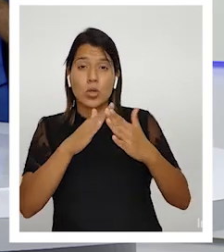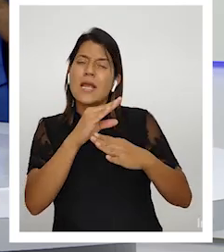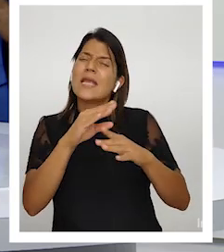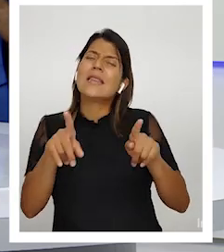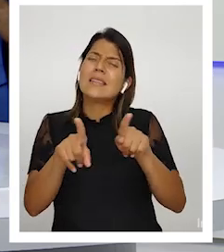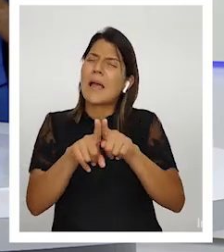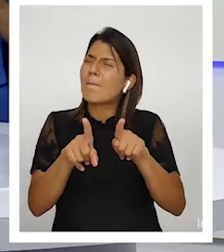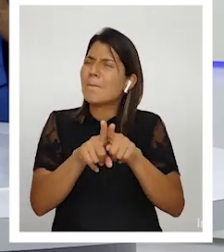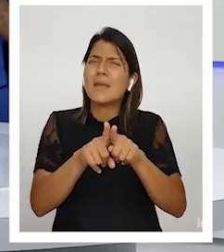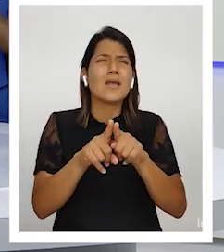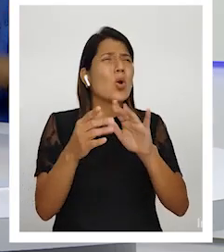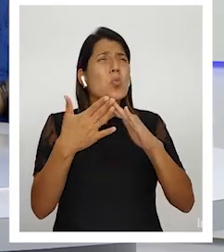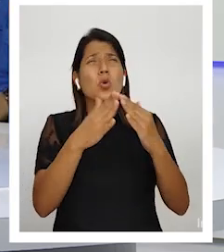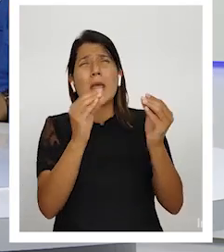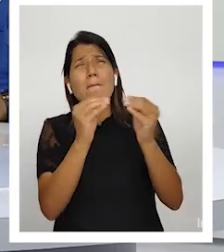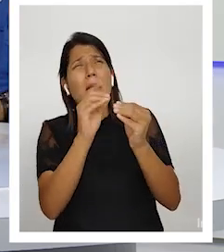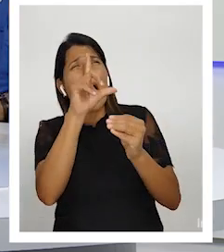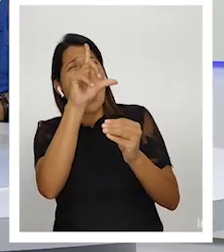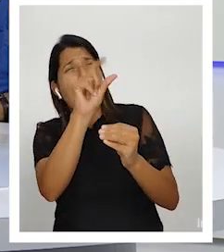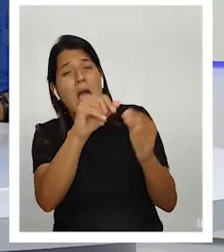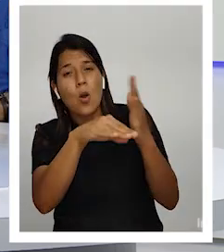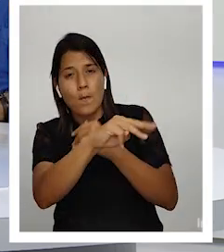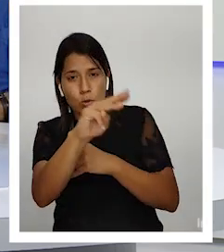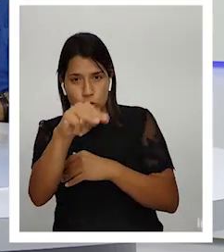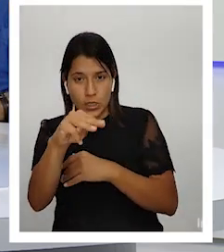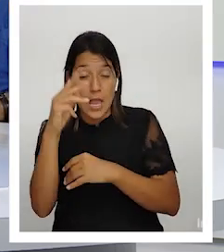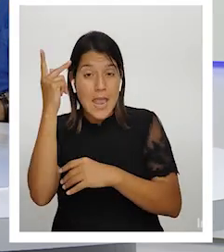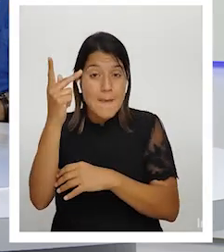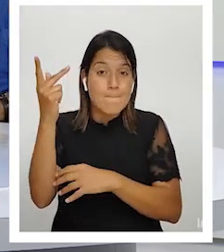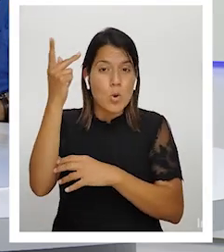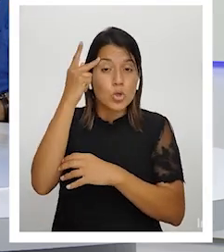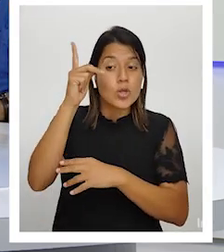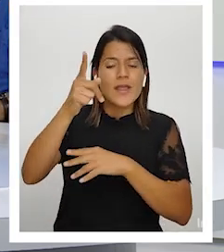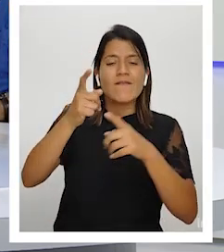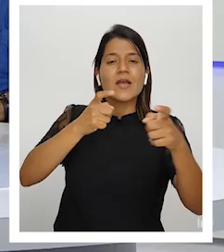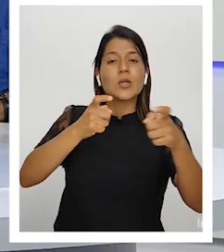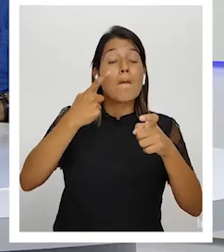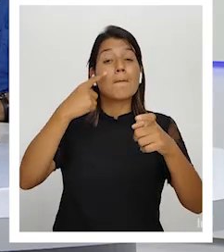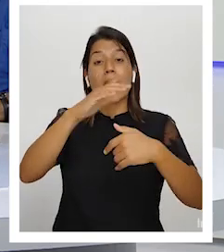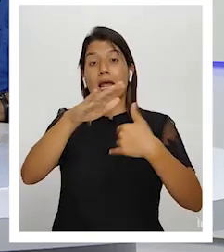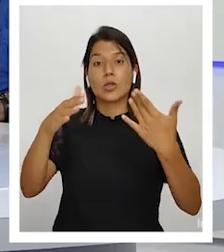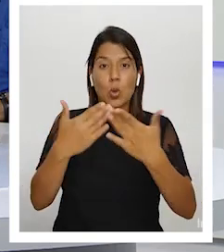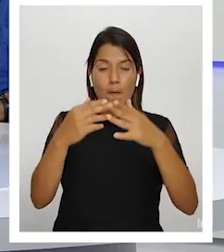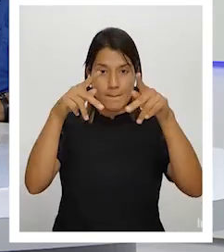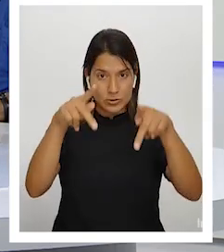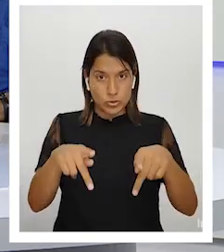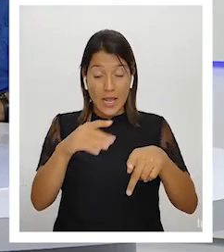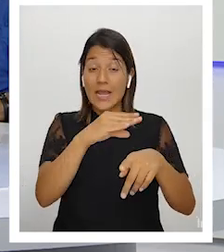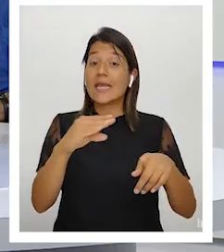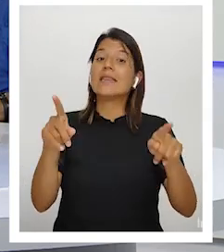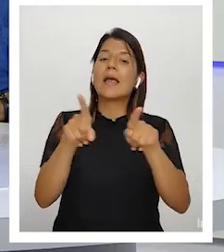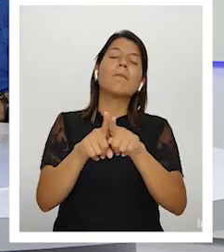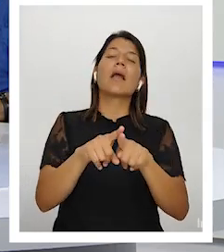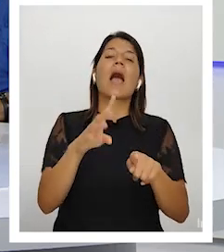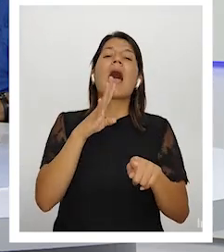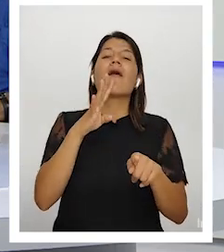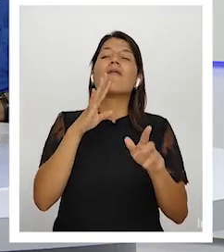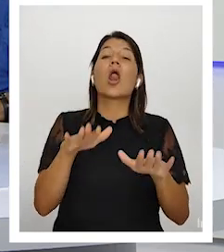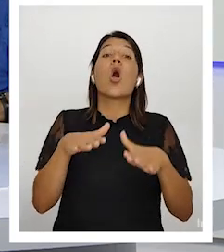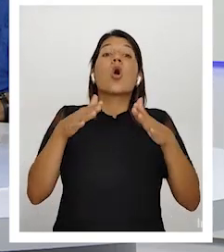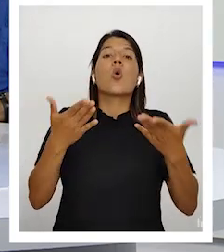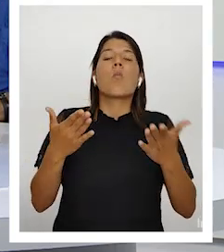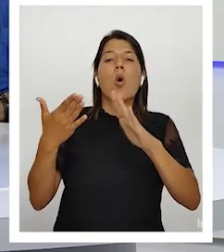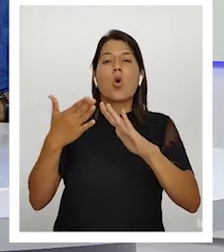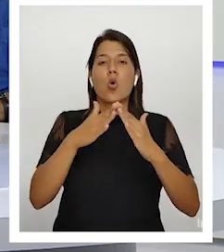la montaña el político debe gobernar para todos y también hablar de cómo la comunidad debe